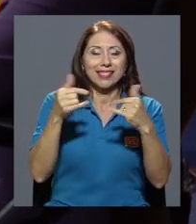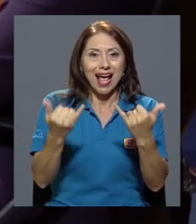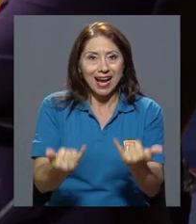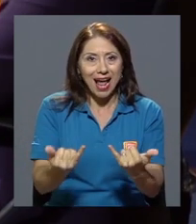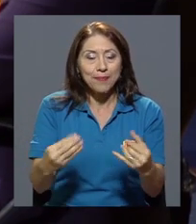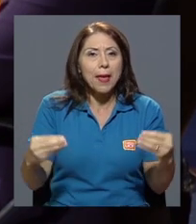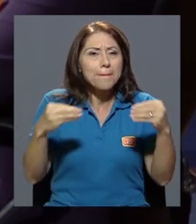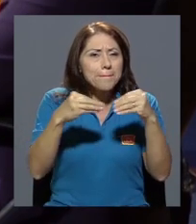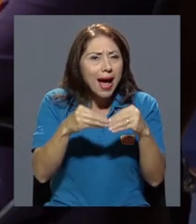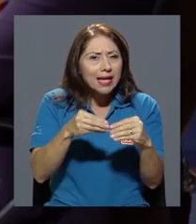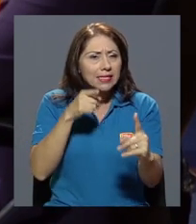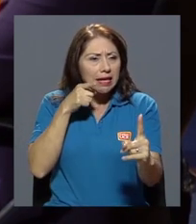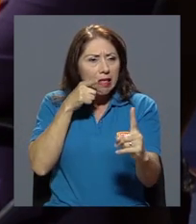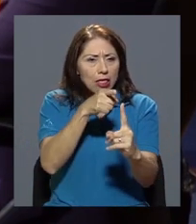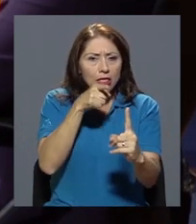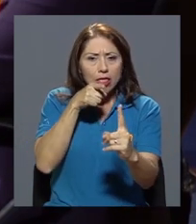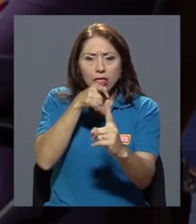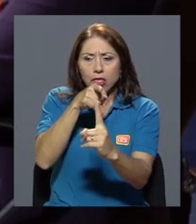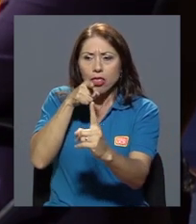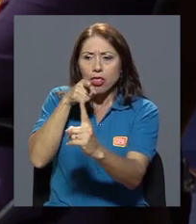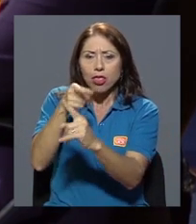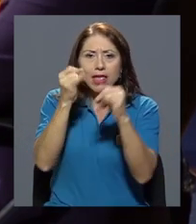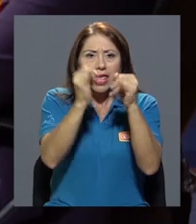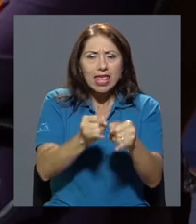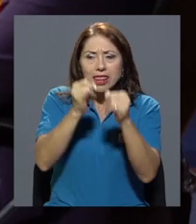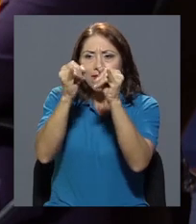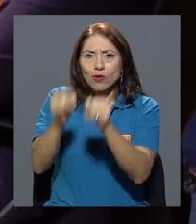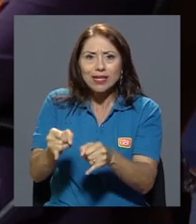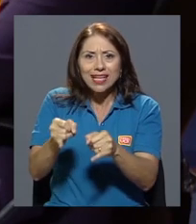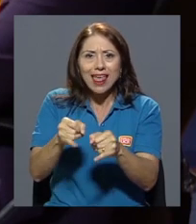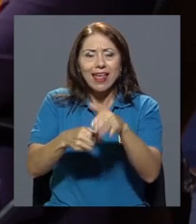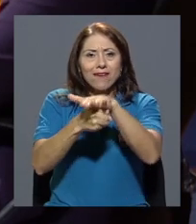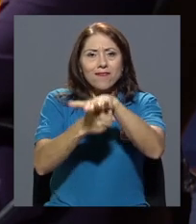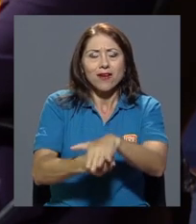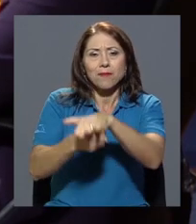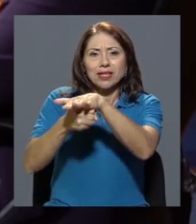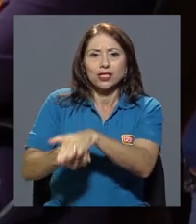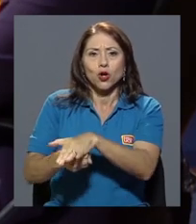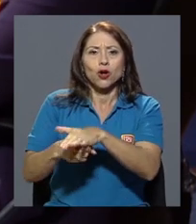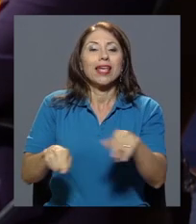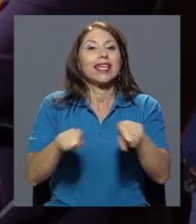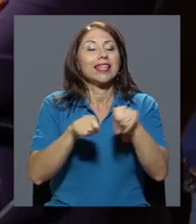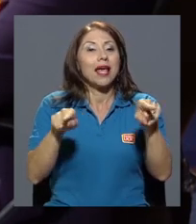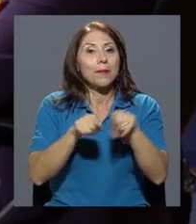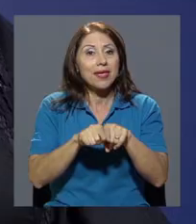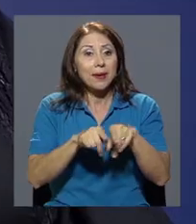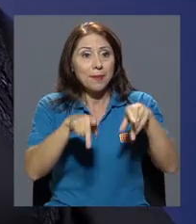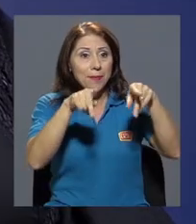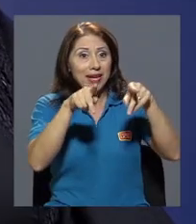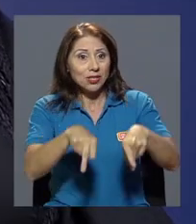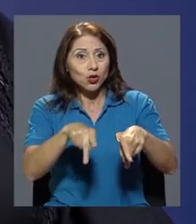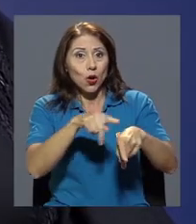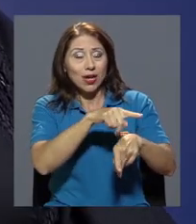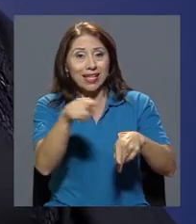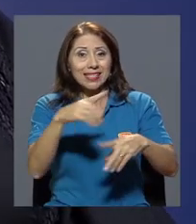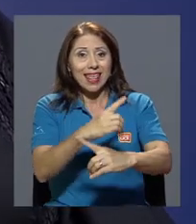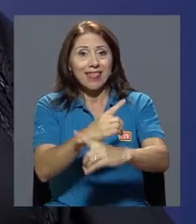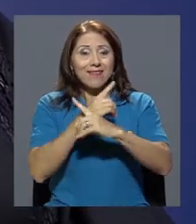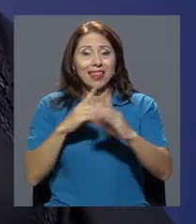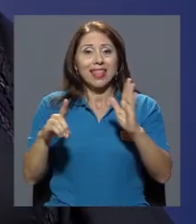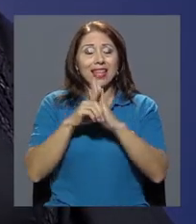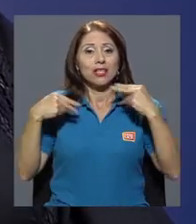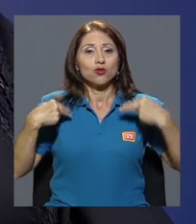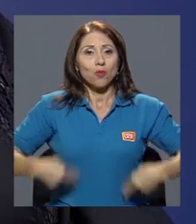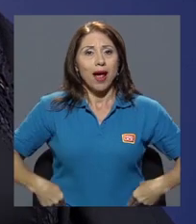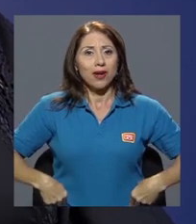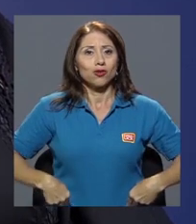individualizada, ¿verdad? Y judicialización de protestantes, de defensores de derechos